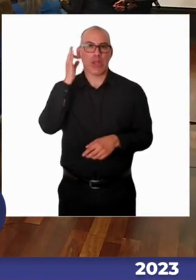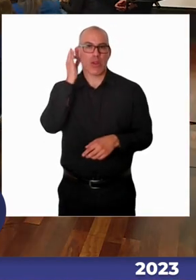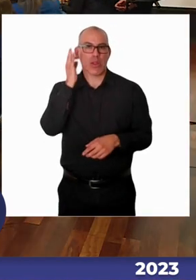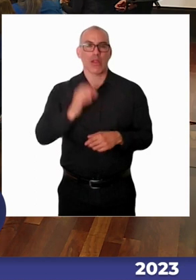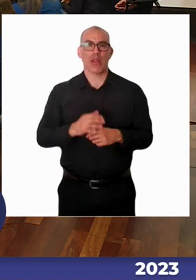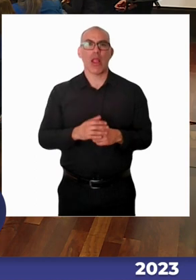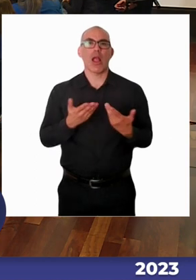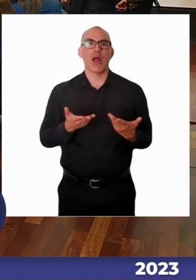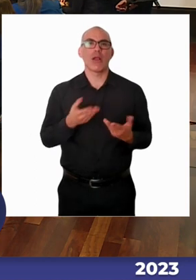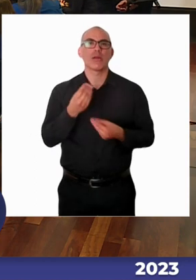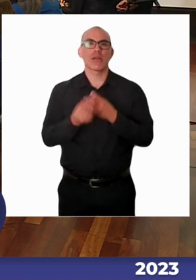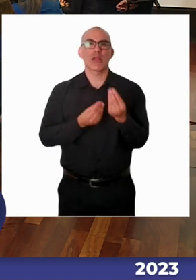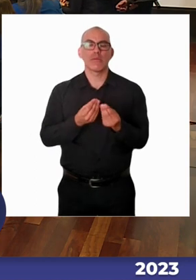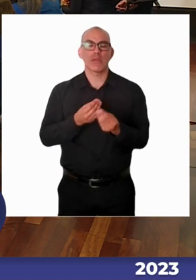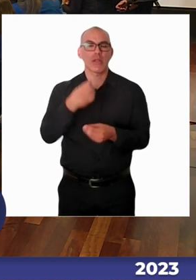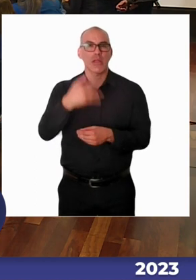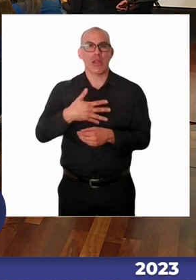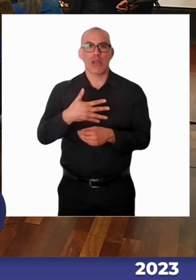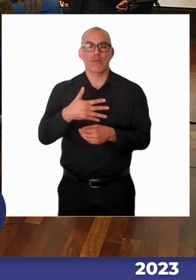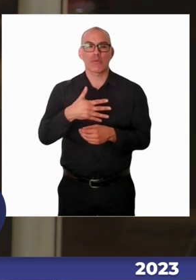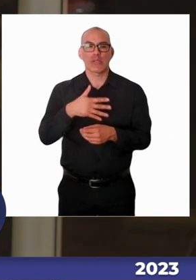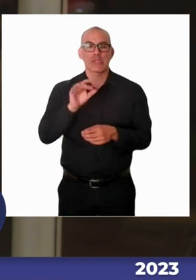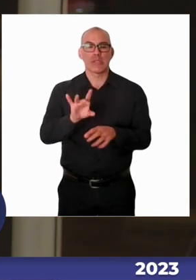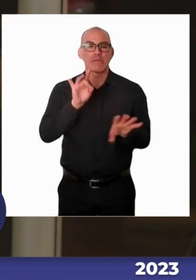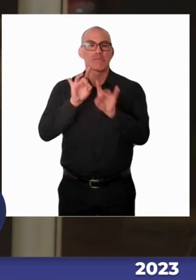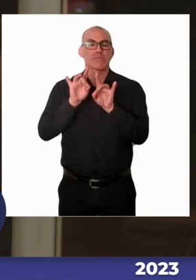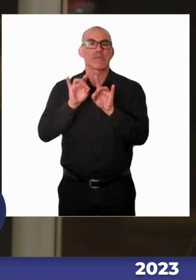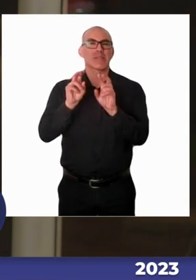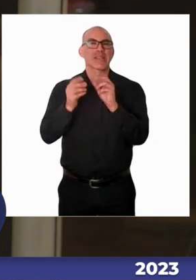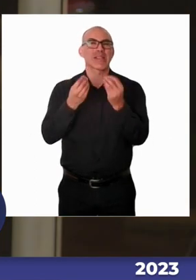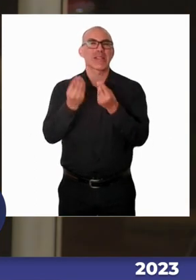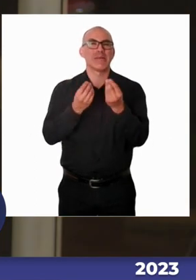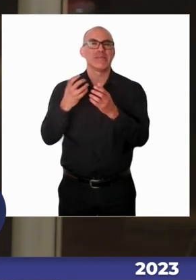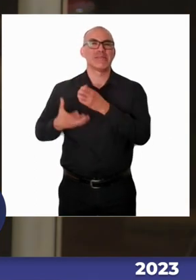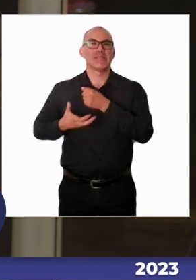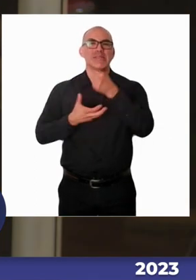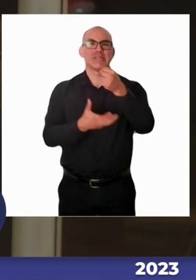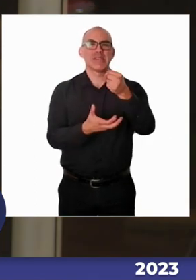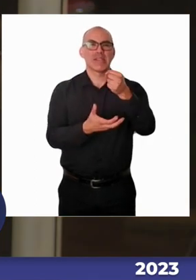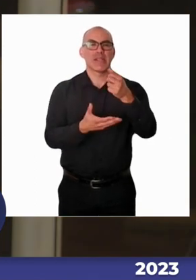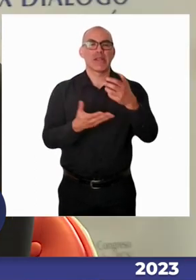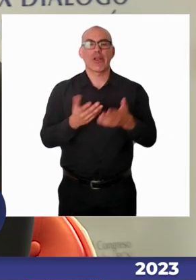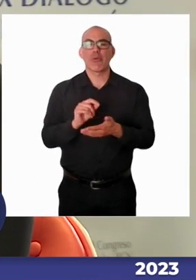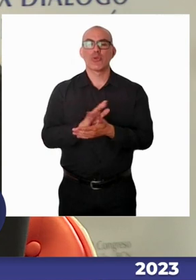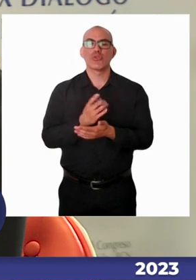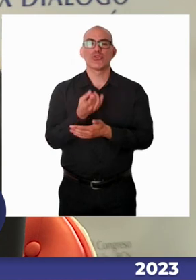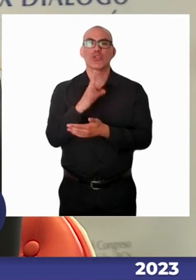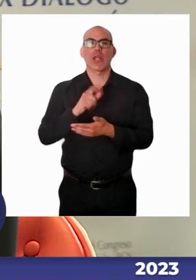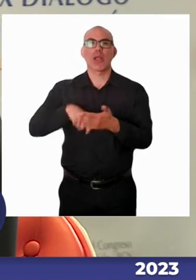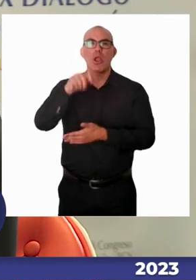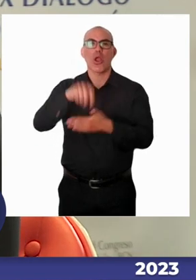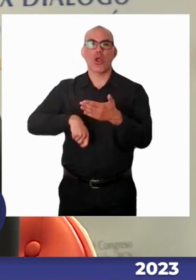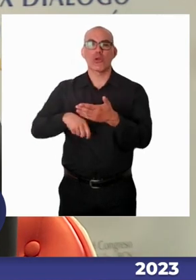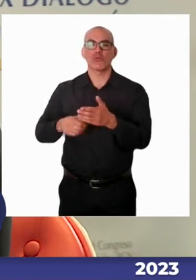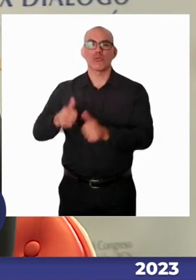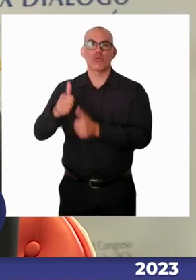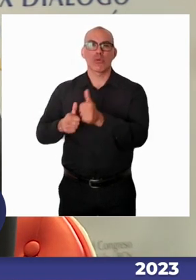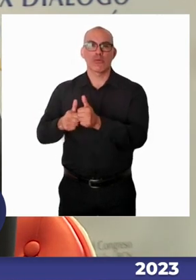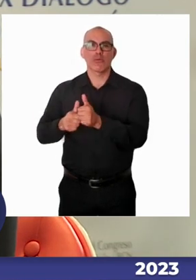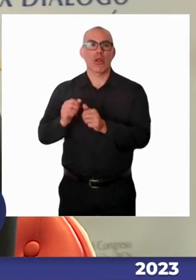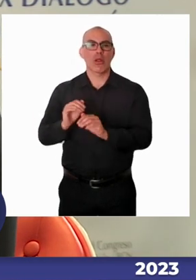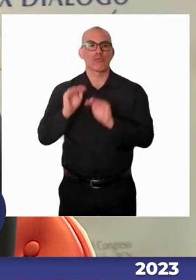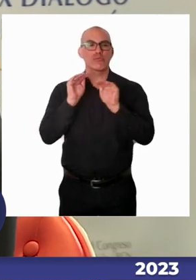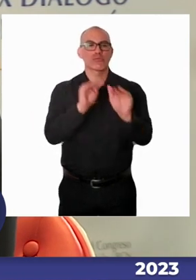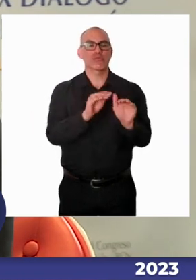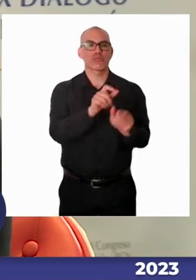la práctica y el ejercicio de la docencia en aula, también depende de cómo vamos nutriendo esa práctica con